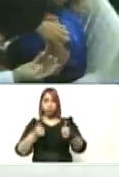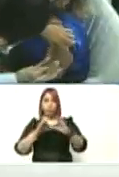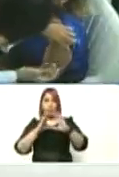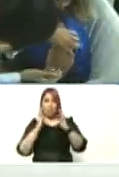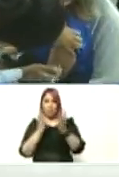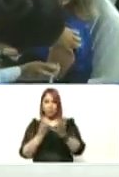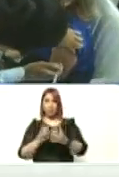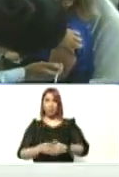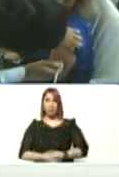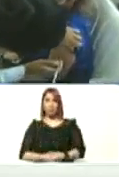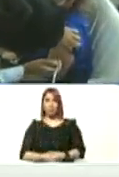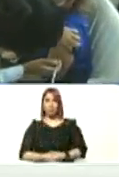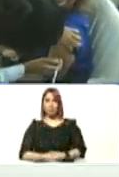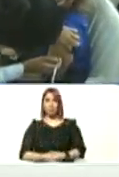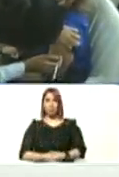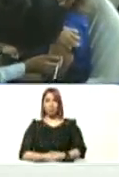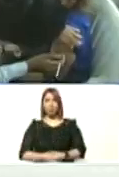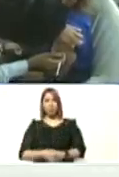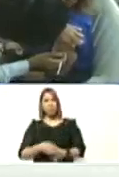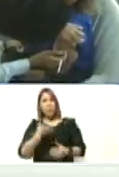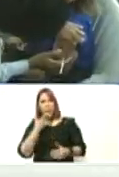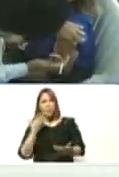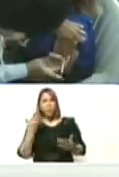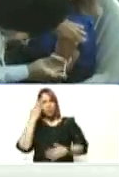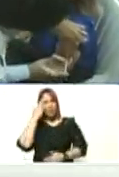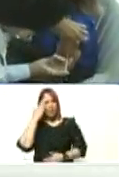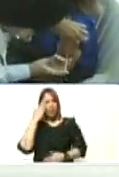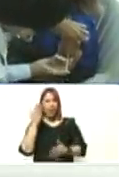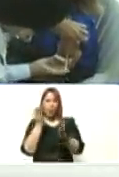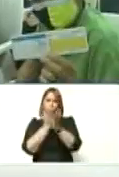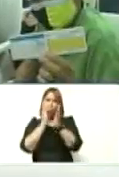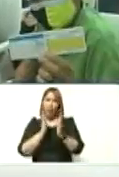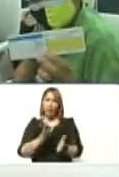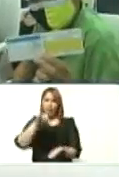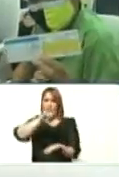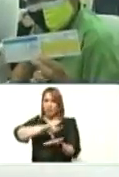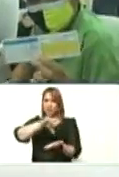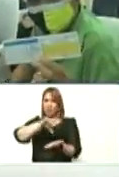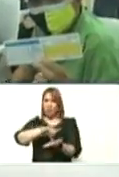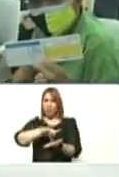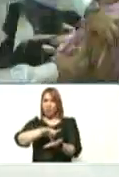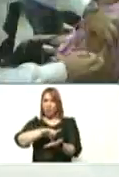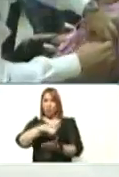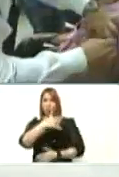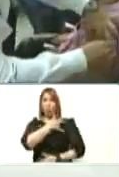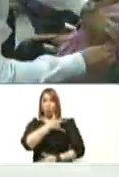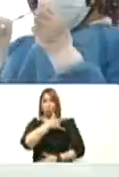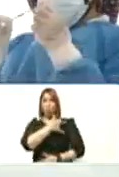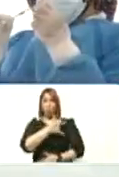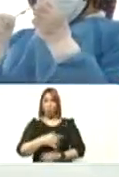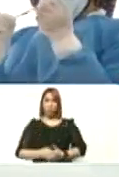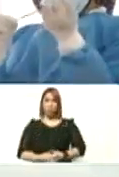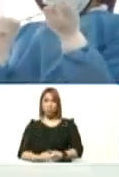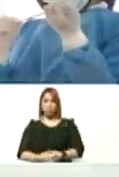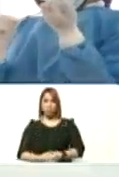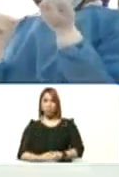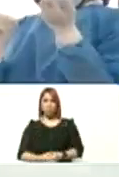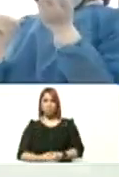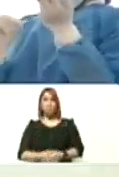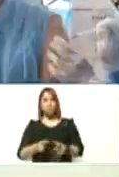el escenario de la escuela el escenario del liceo el escenario de la universidad es un escenario